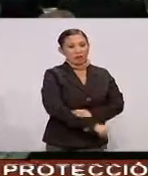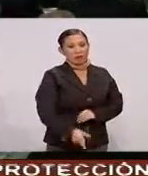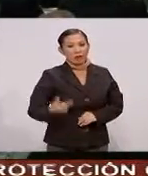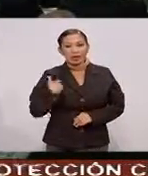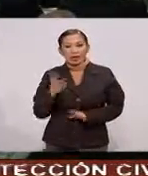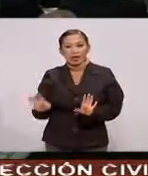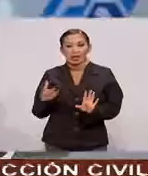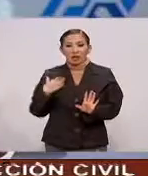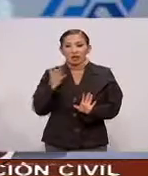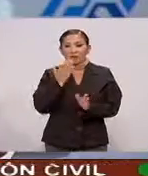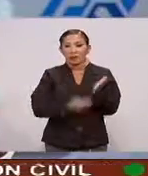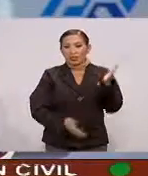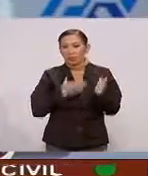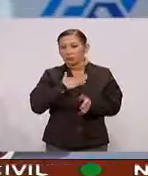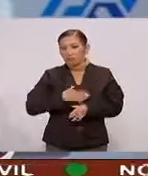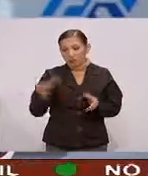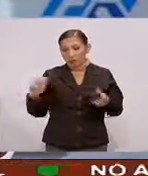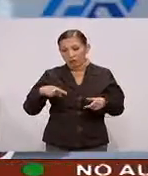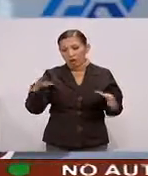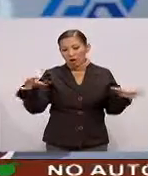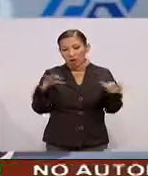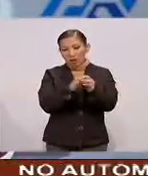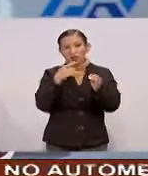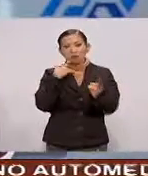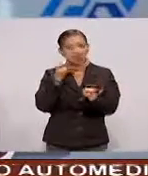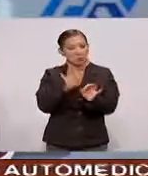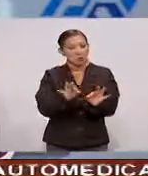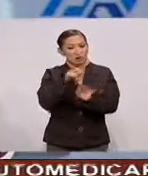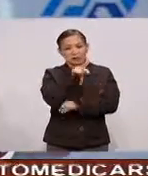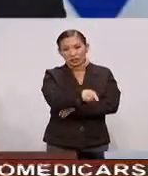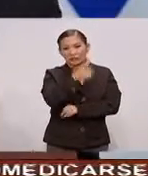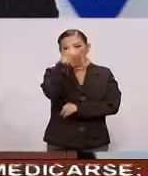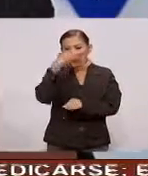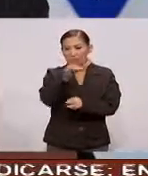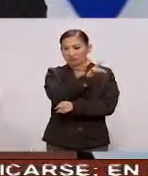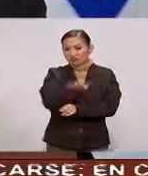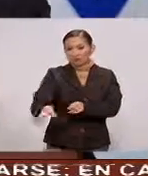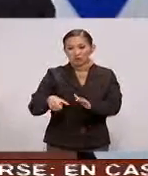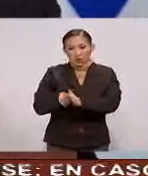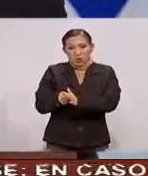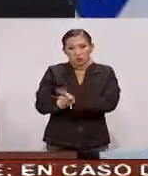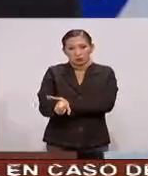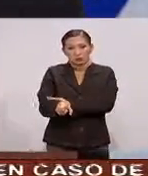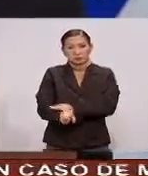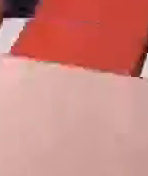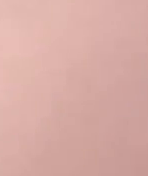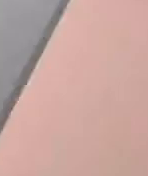impunidad Pero dijo Que la unión De esfuerzos Es clave Para ganar La batalla A la corrupción